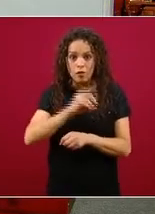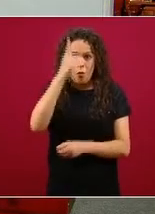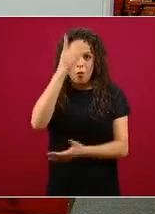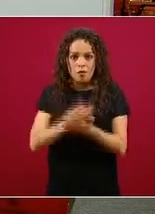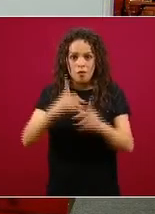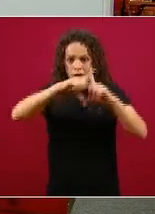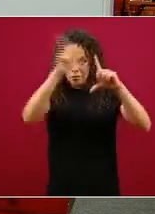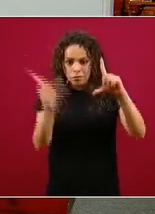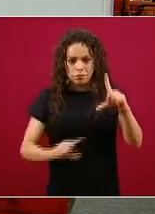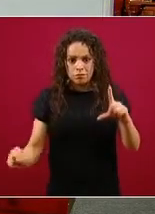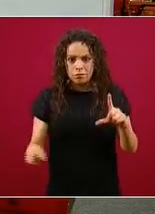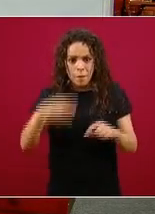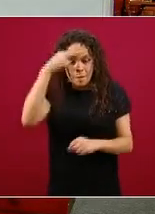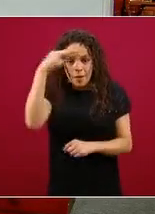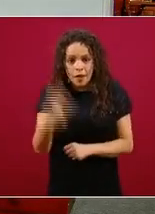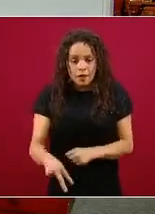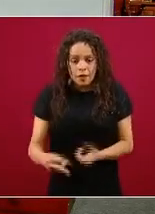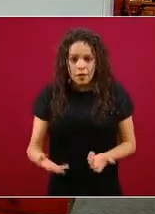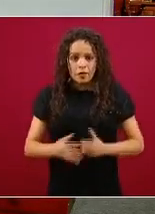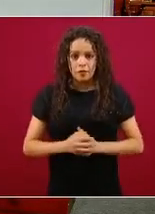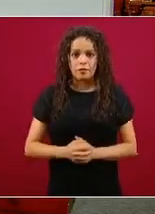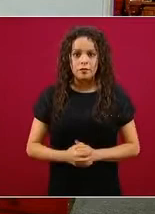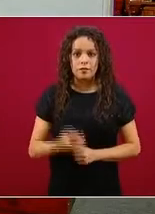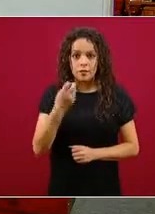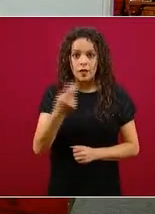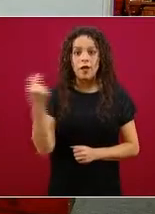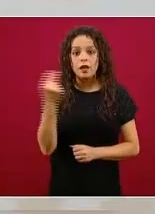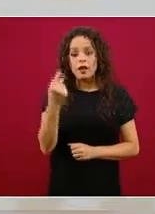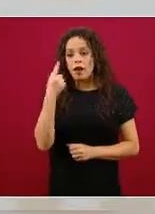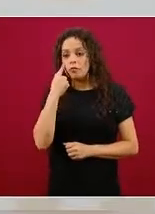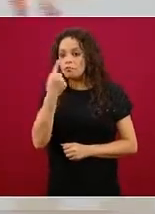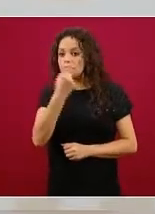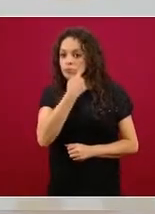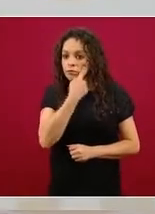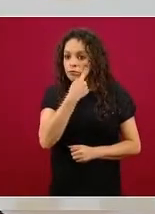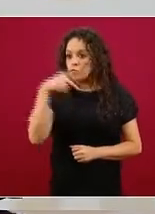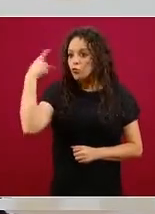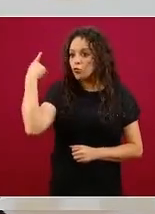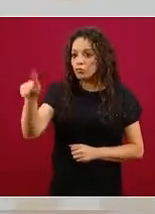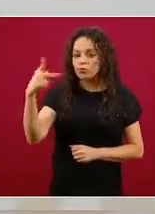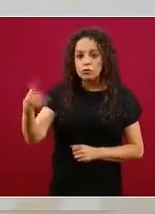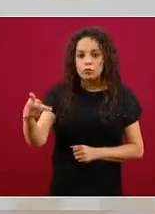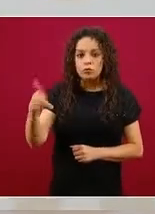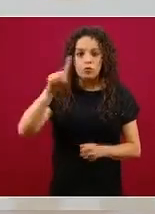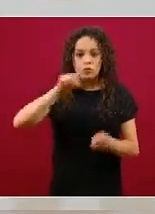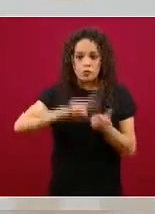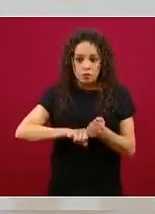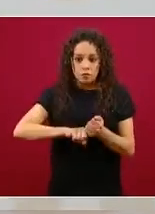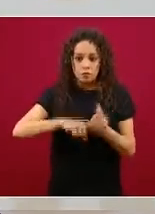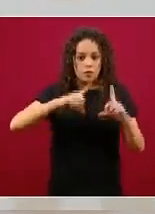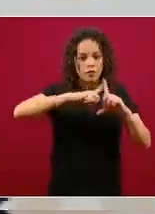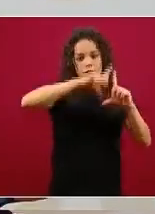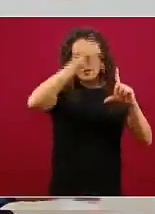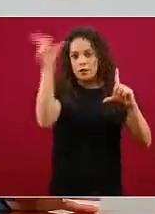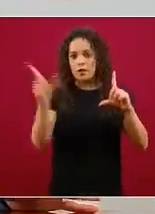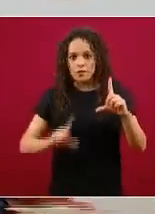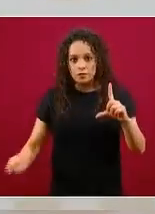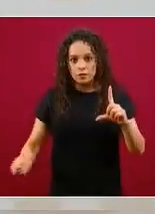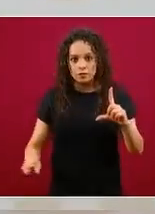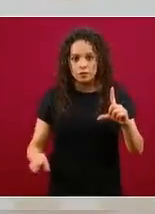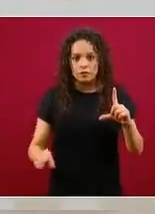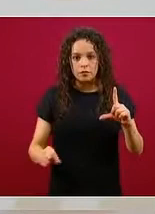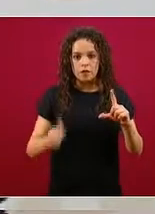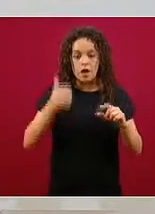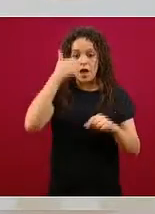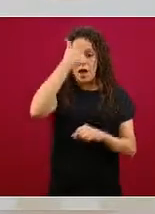una actitud una disposición para tener una visión de estado de estado nacional lo que ocurre en cada rincón del país